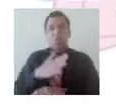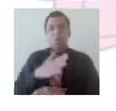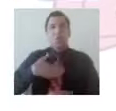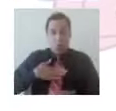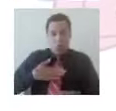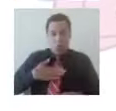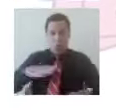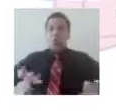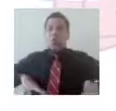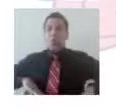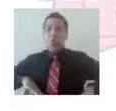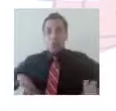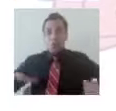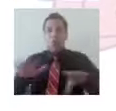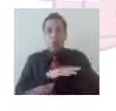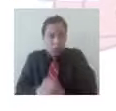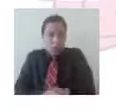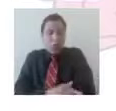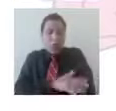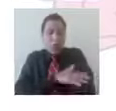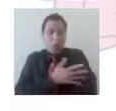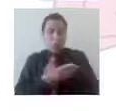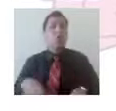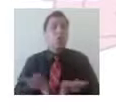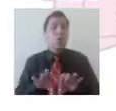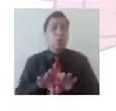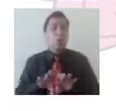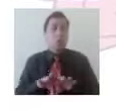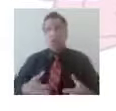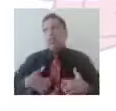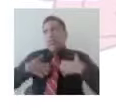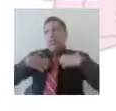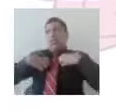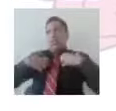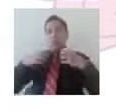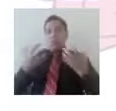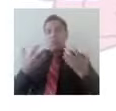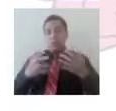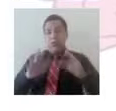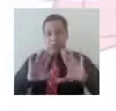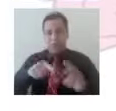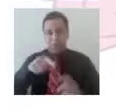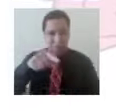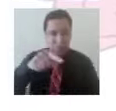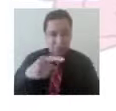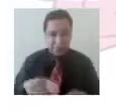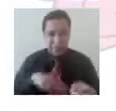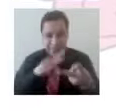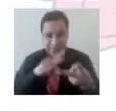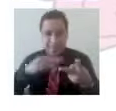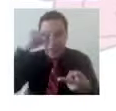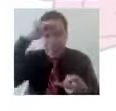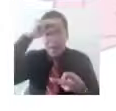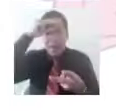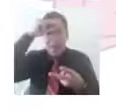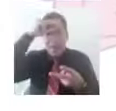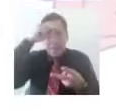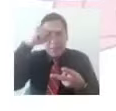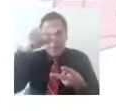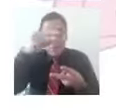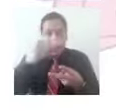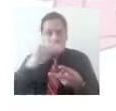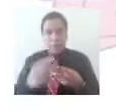de la autorreflexión. Posteriormente, vamos a tener un elemento que va a ser la inteligencia, que va a ser la capacidad para resolver problemas,